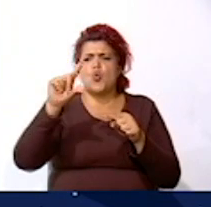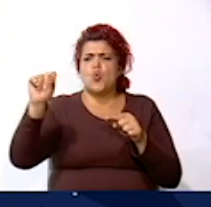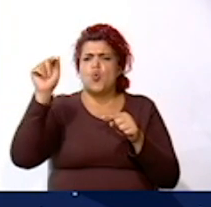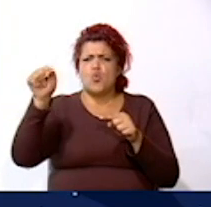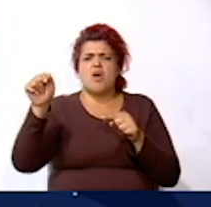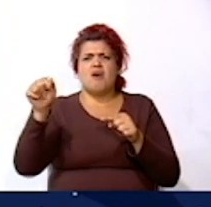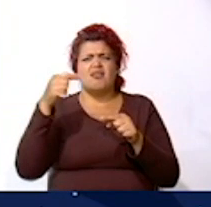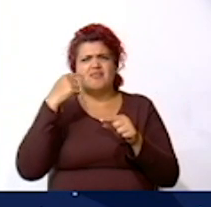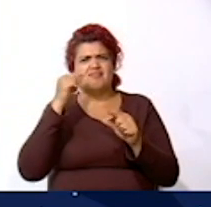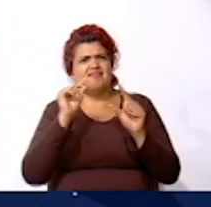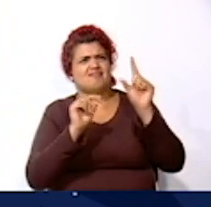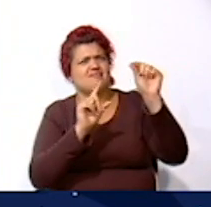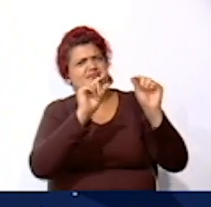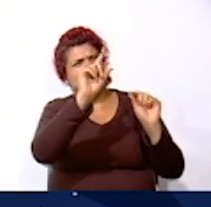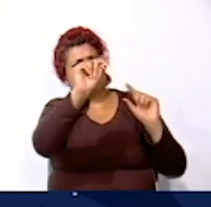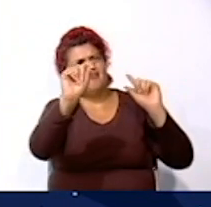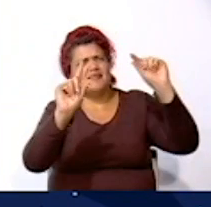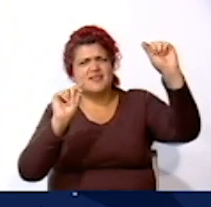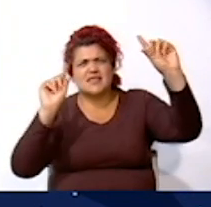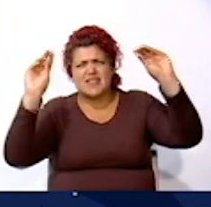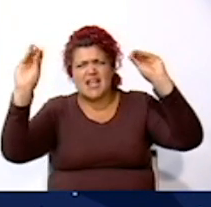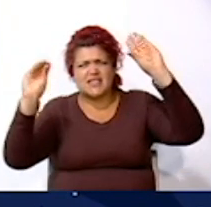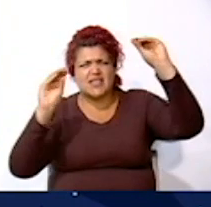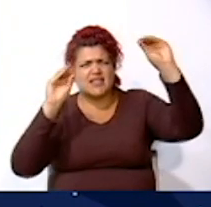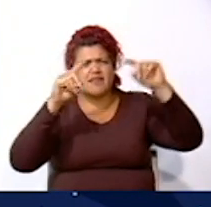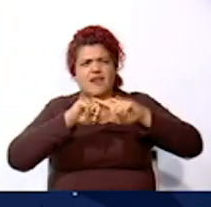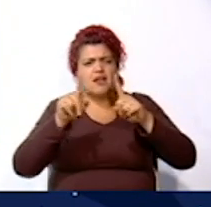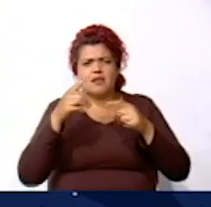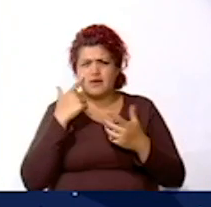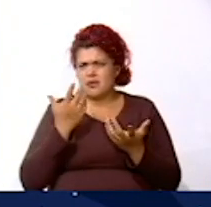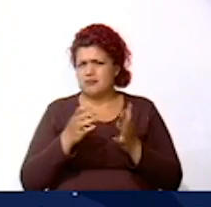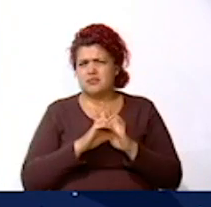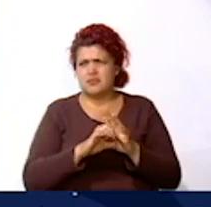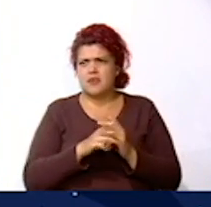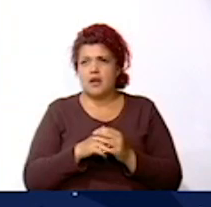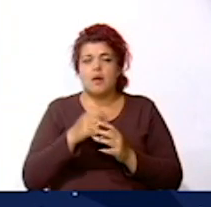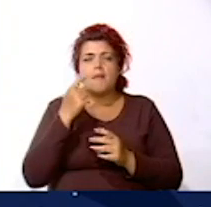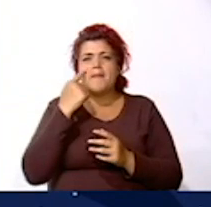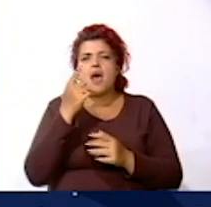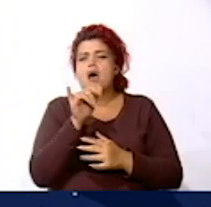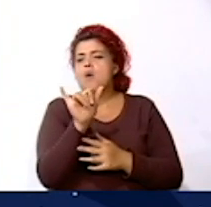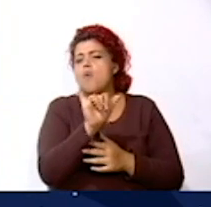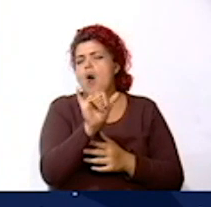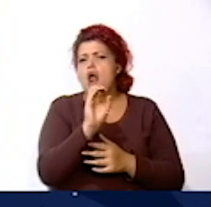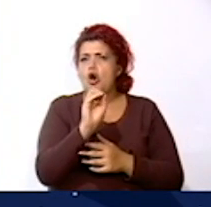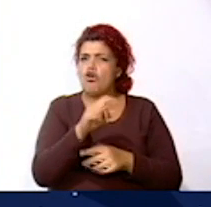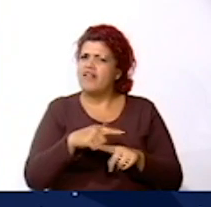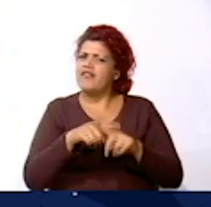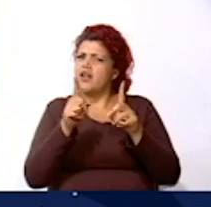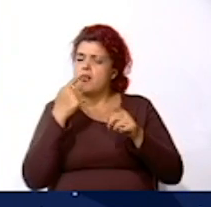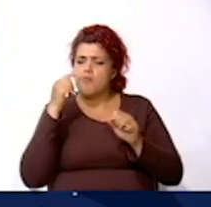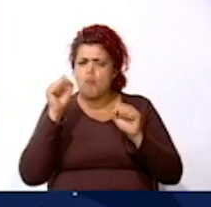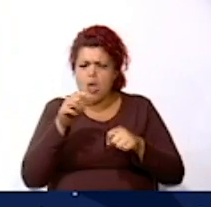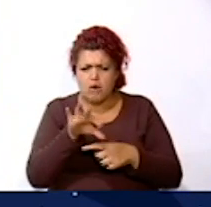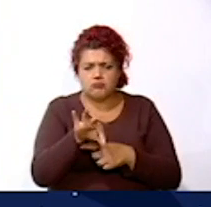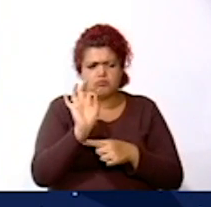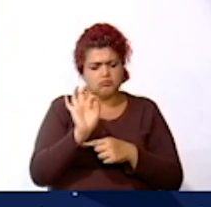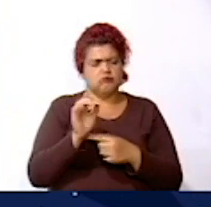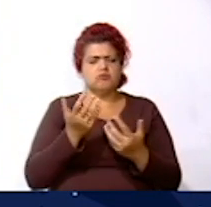otros cuerpos celestes? Por ejemplo ¿Qué semejanzas o diferencias podemos encontrar?